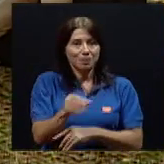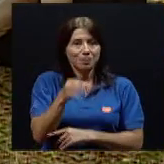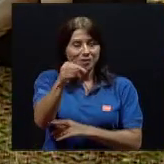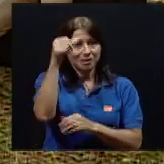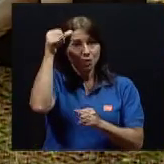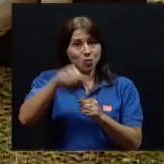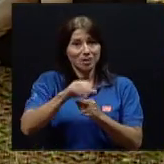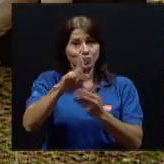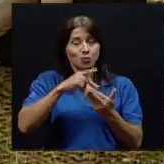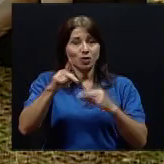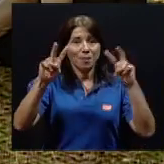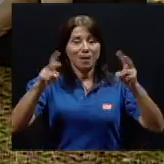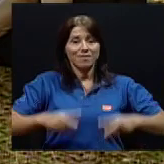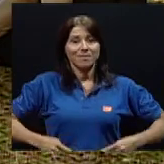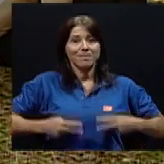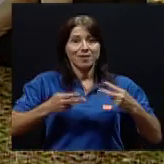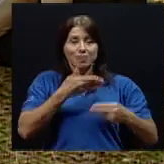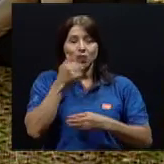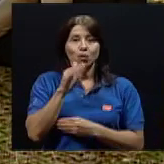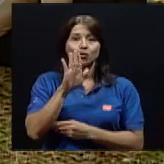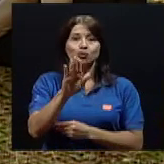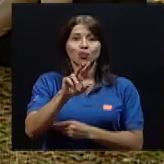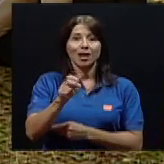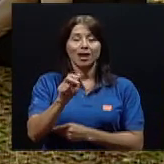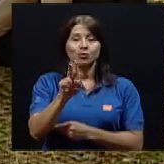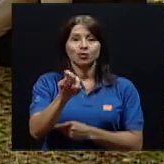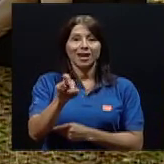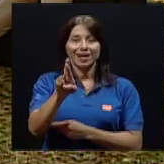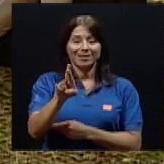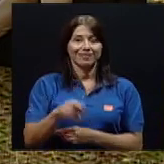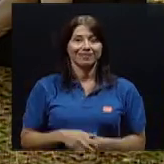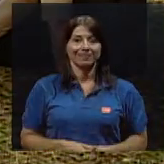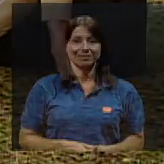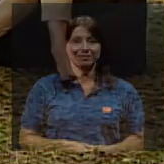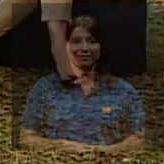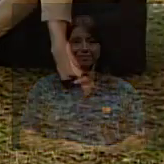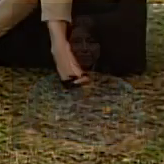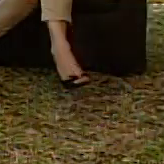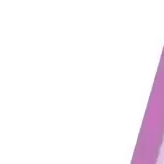programa, vivir mejor, aquí en su canal UCR, los esperamos. Hasta luego.